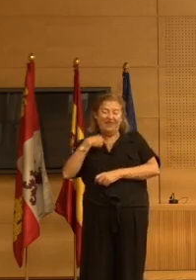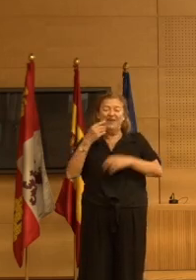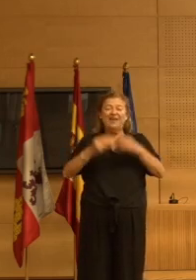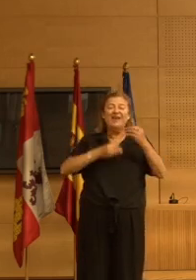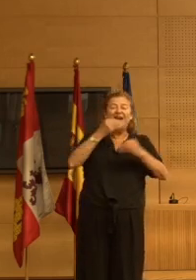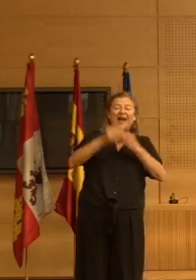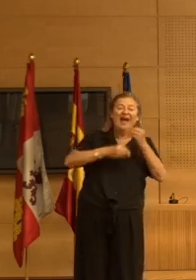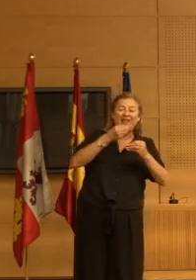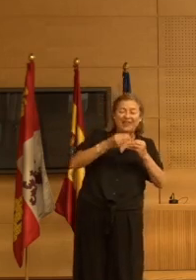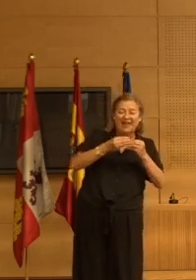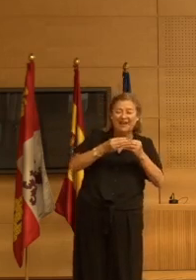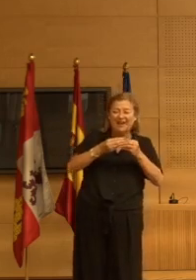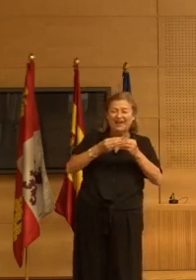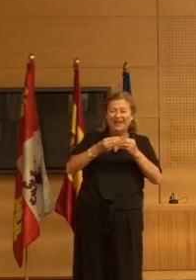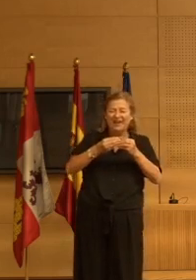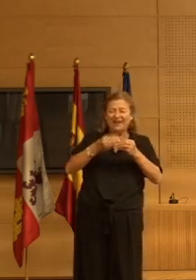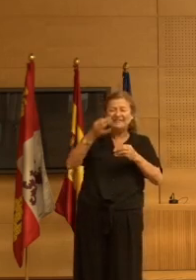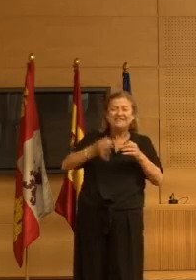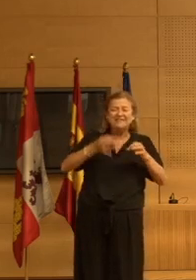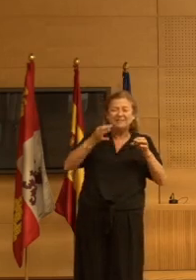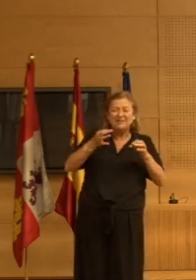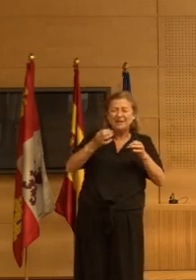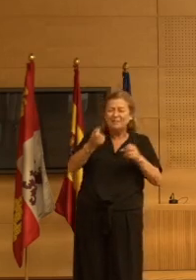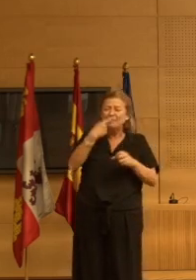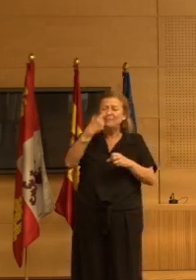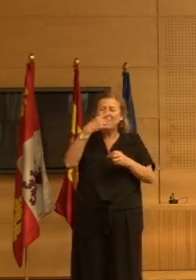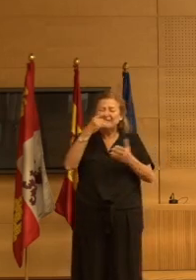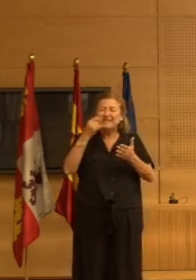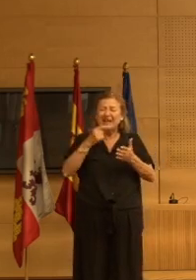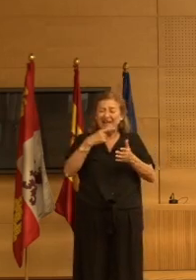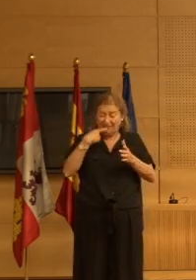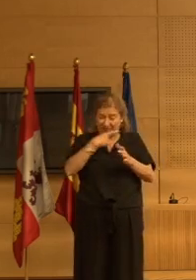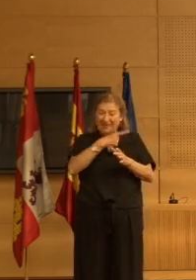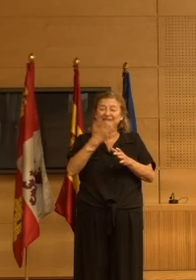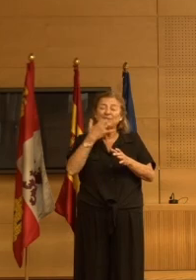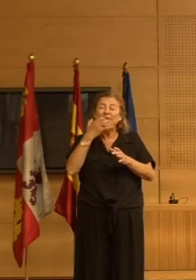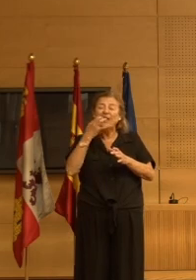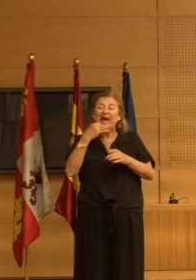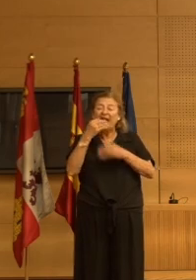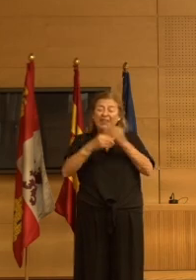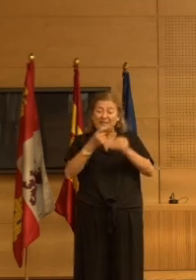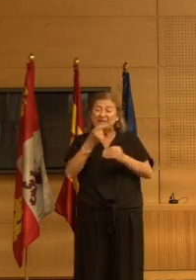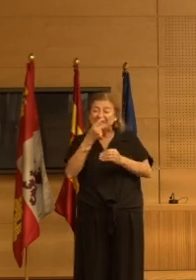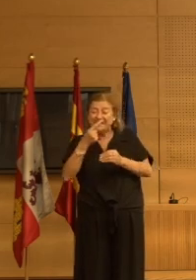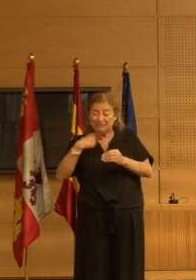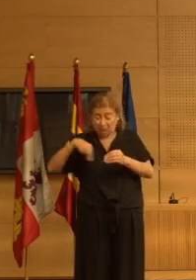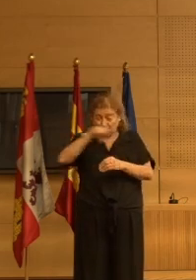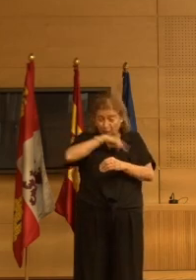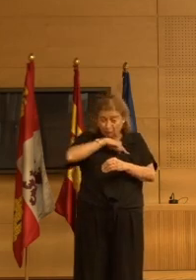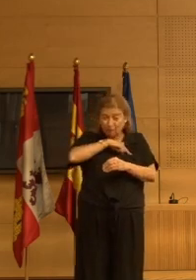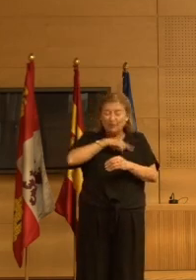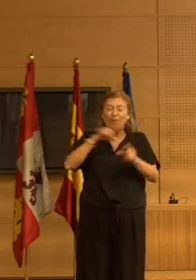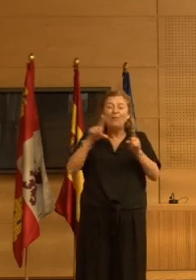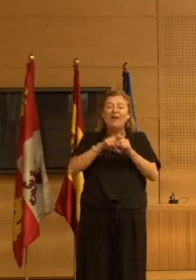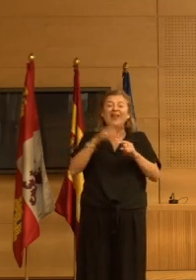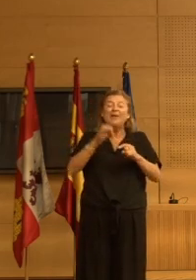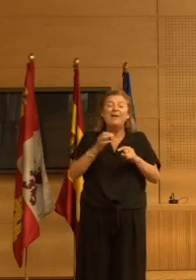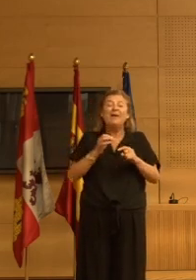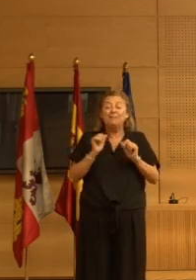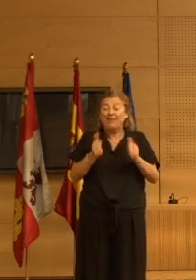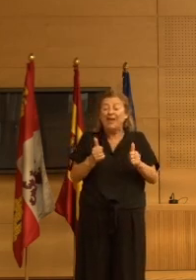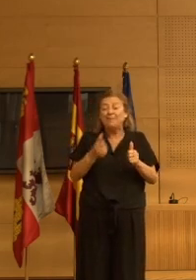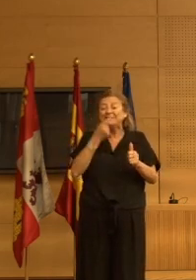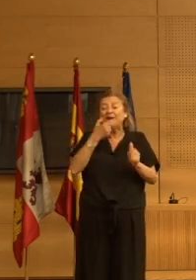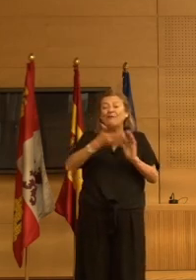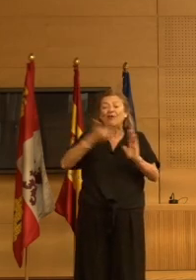farmacológica siempre que se retira medicación de este calibre pues hay unos una desintoxicación por así